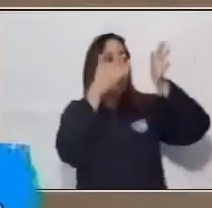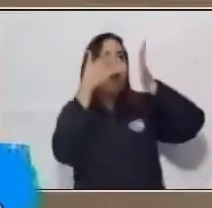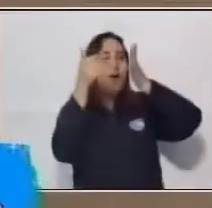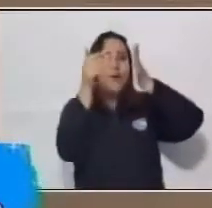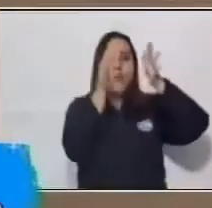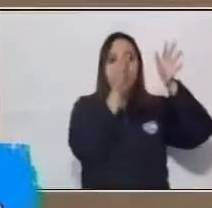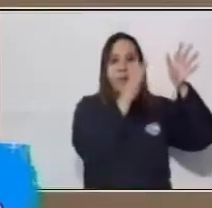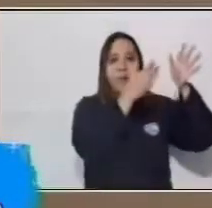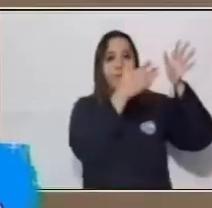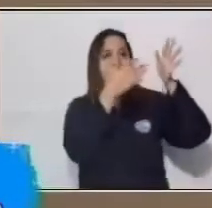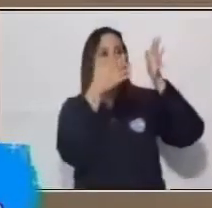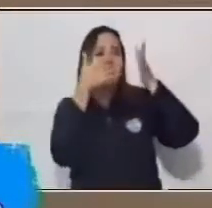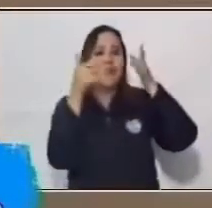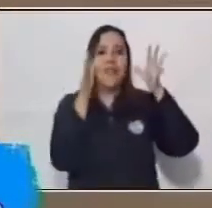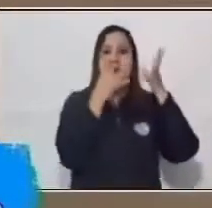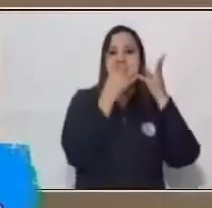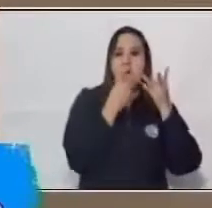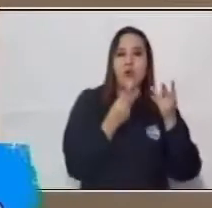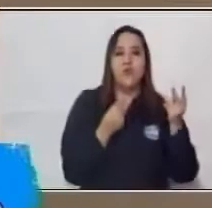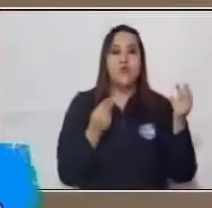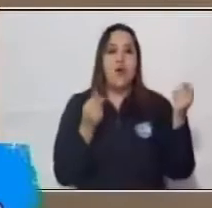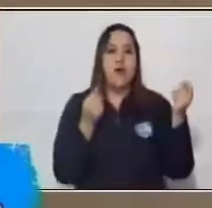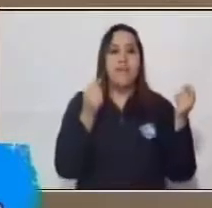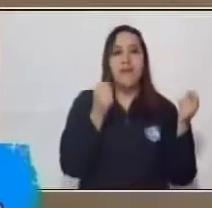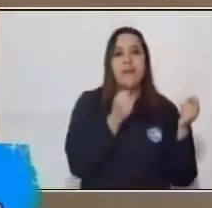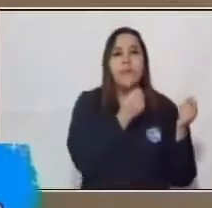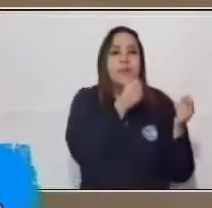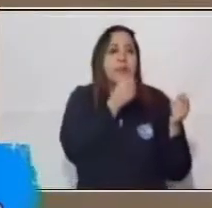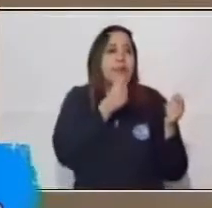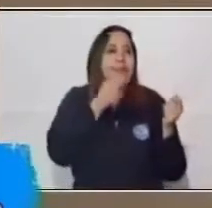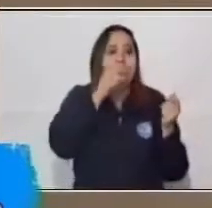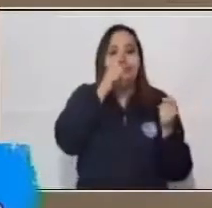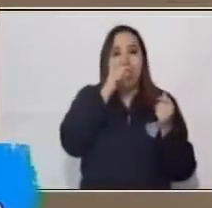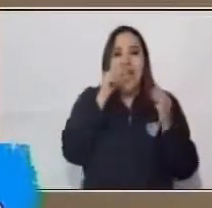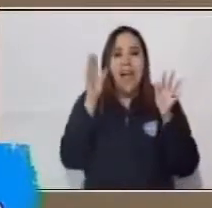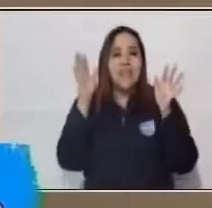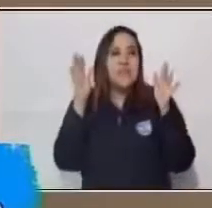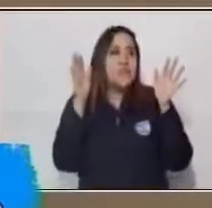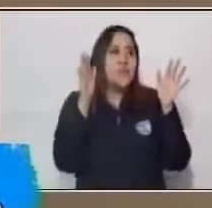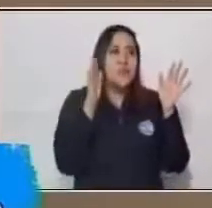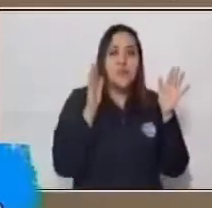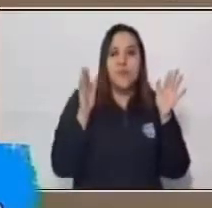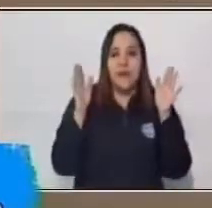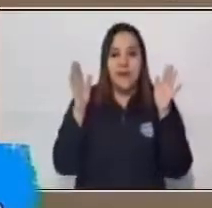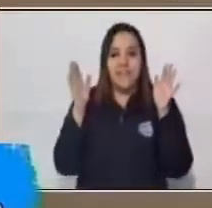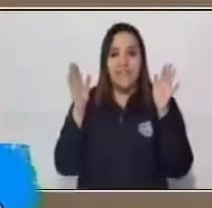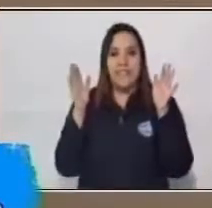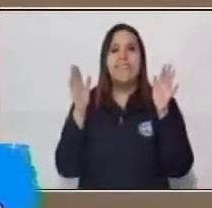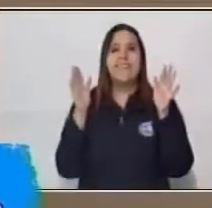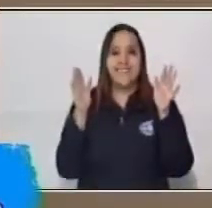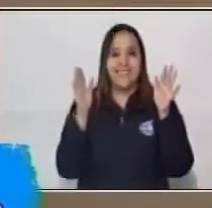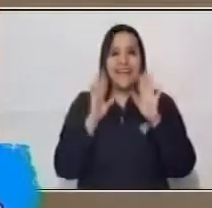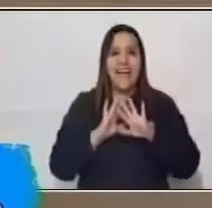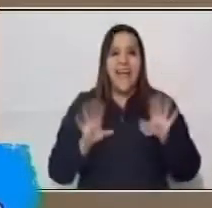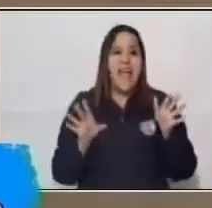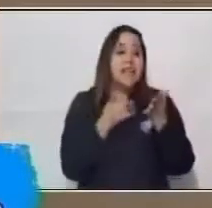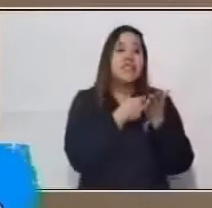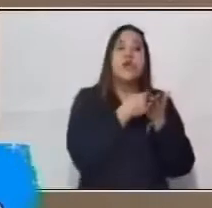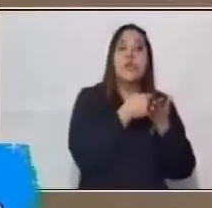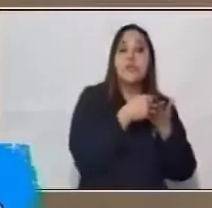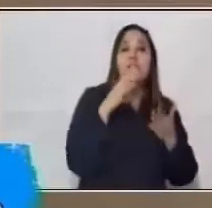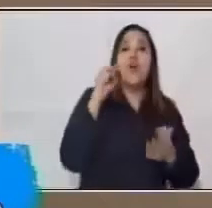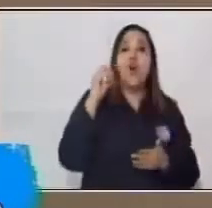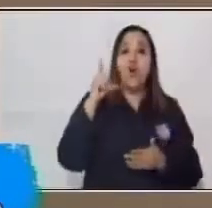Castilla, cantaba el ruiseñor y esto lo escribió Cristóbal Colón el 11 de diciembre.